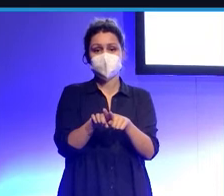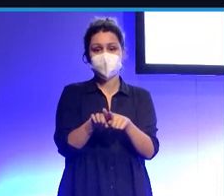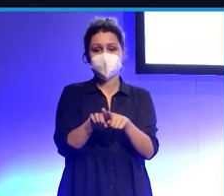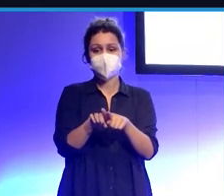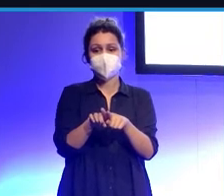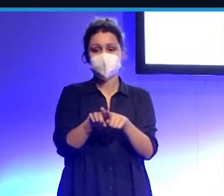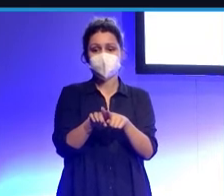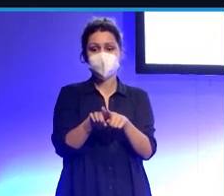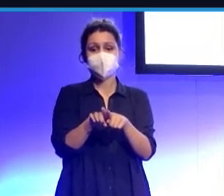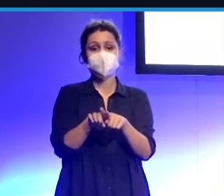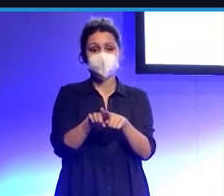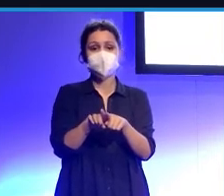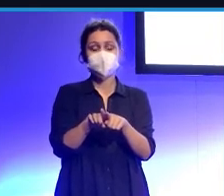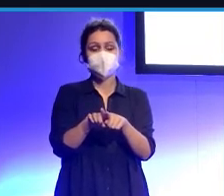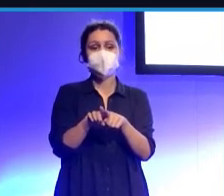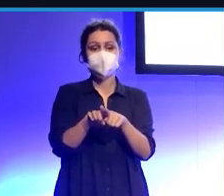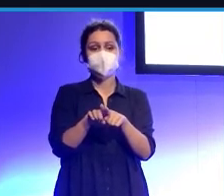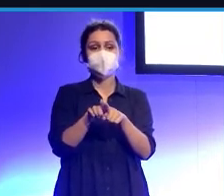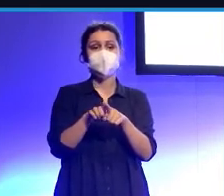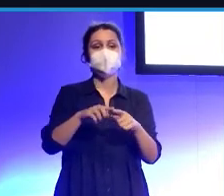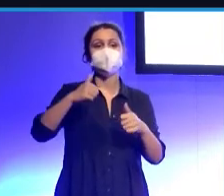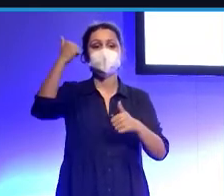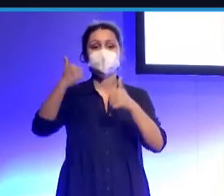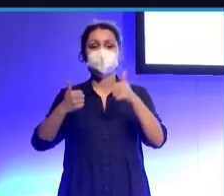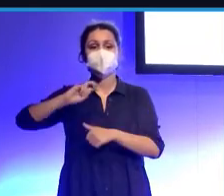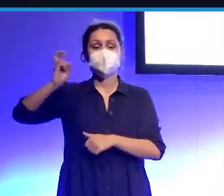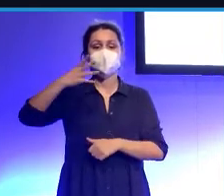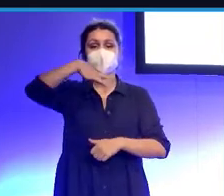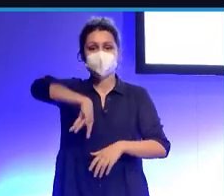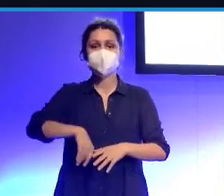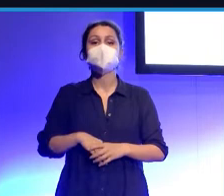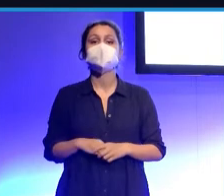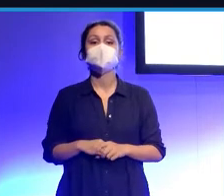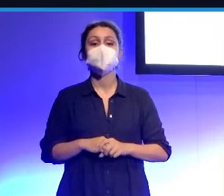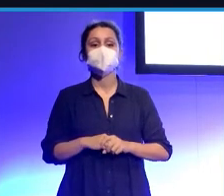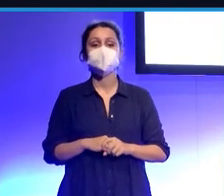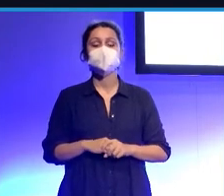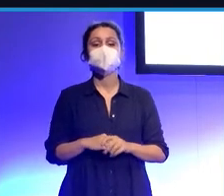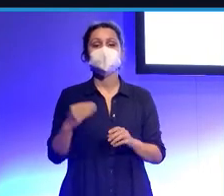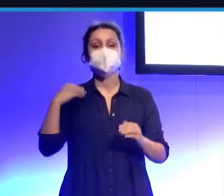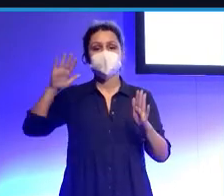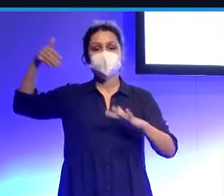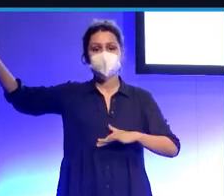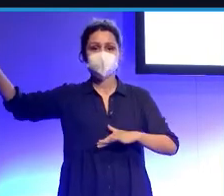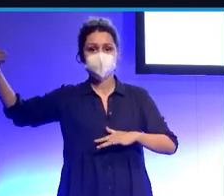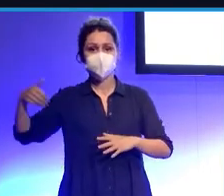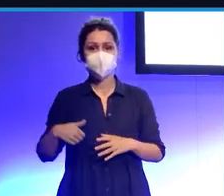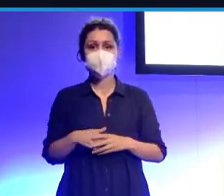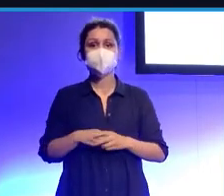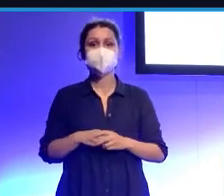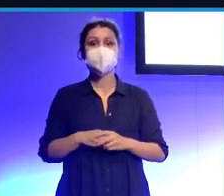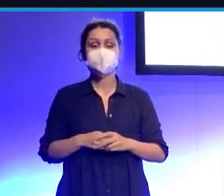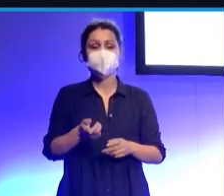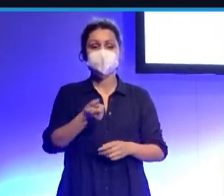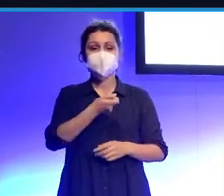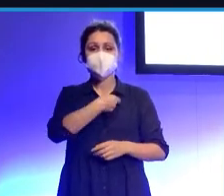bueno, en diferentes ligas, ¿no? Hay muchas veces que nuestros clubes de fútbol quieren entrar un jugador de fuera a España o donde